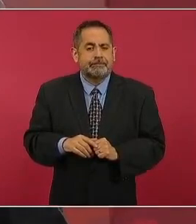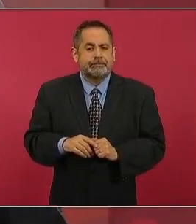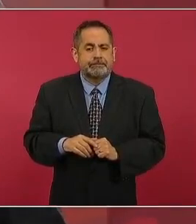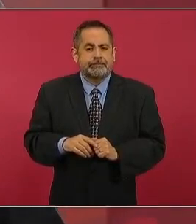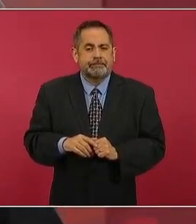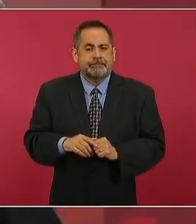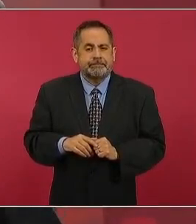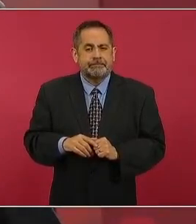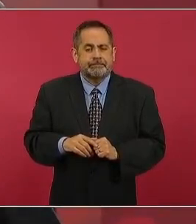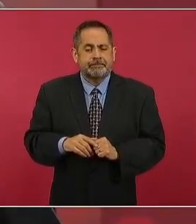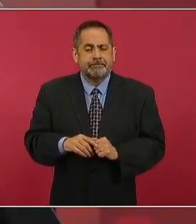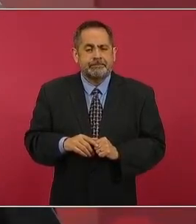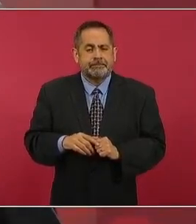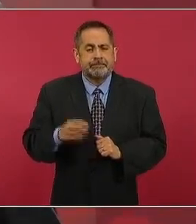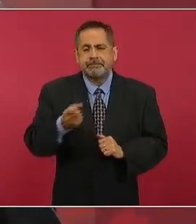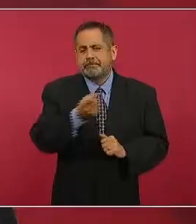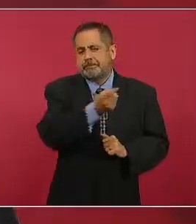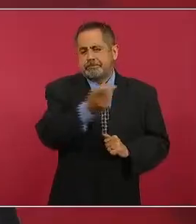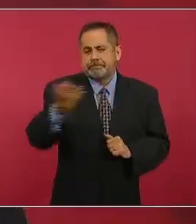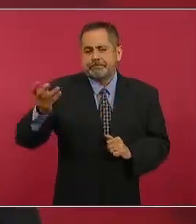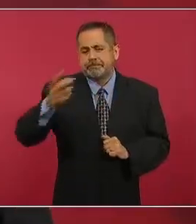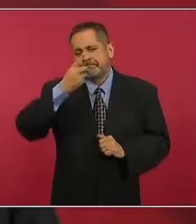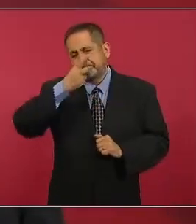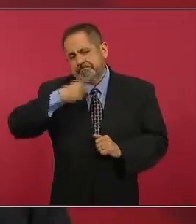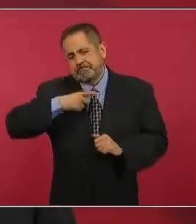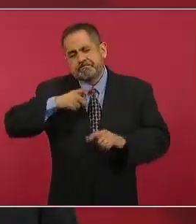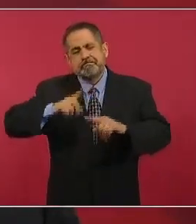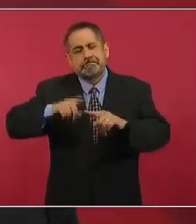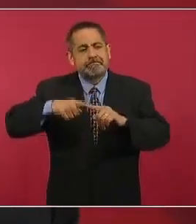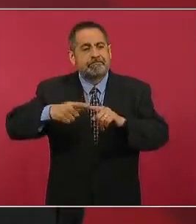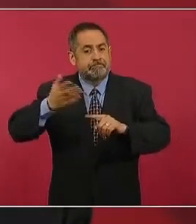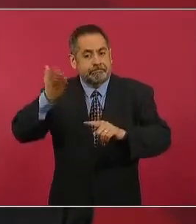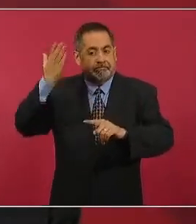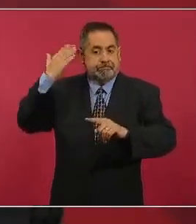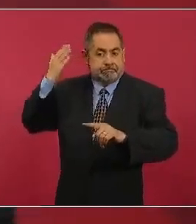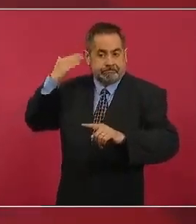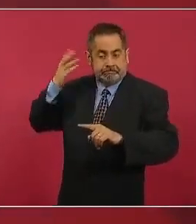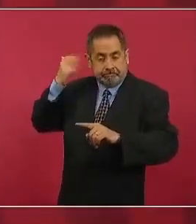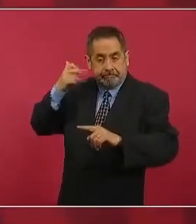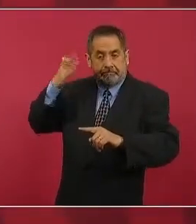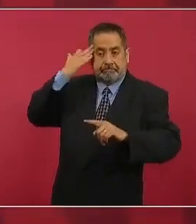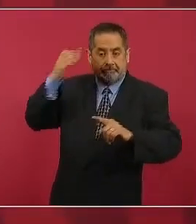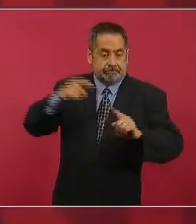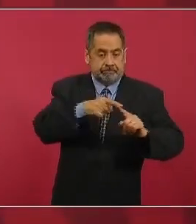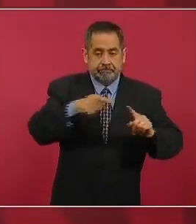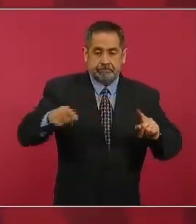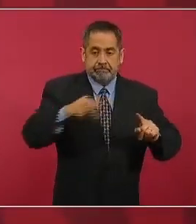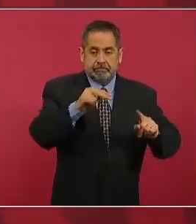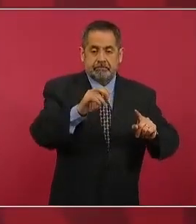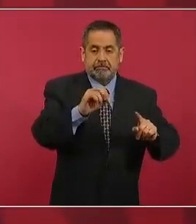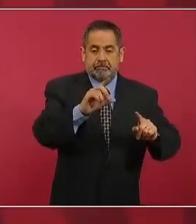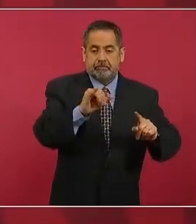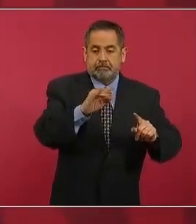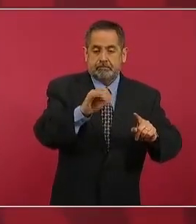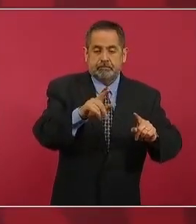qué programa se aplicó en el periodo neoliberal en favor de los jóvenes